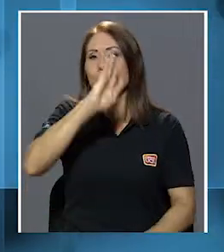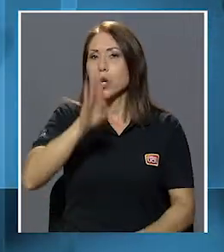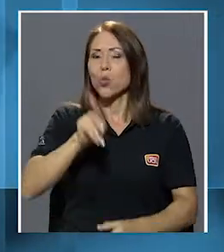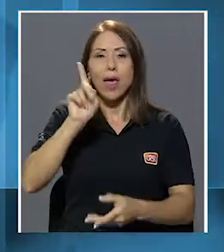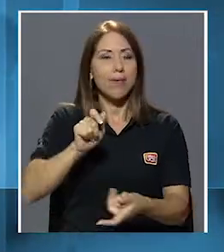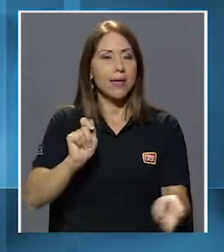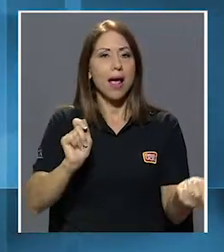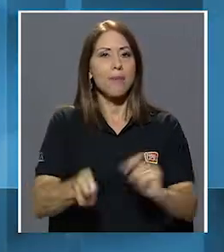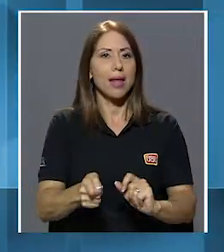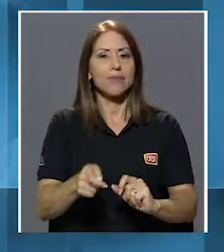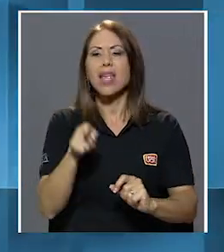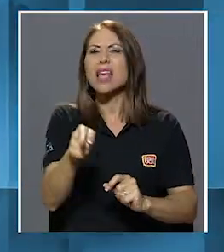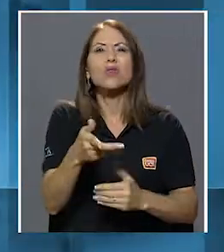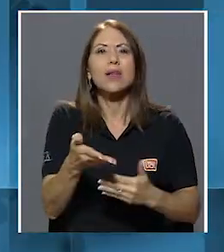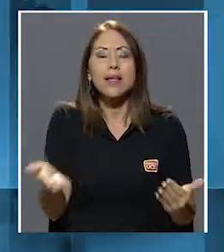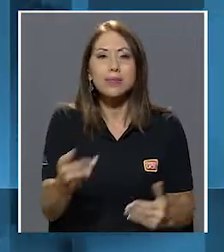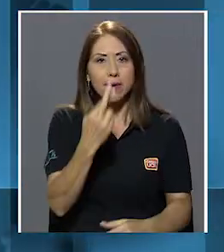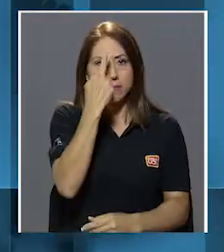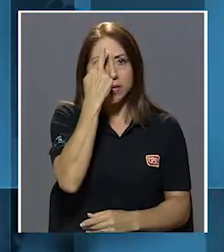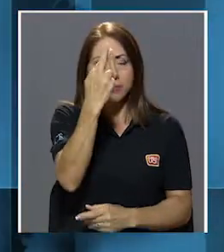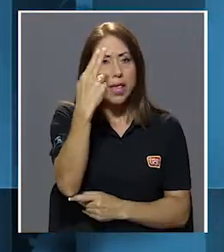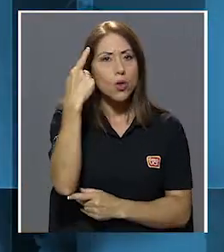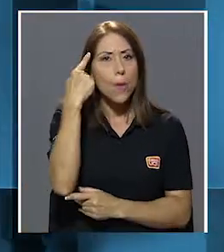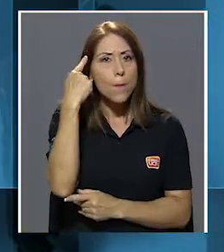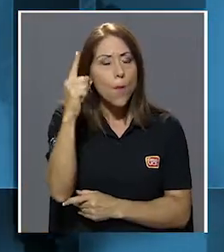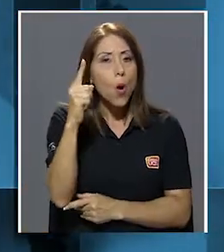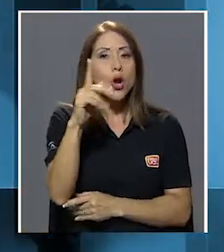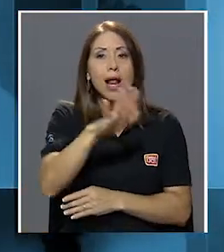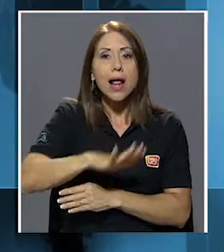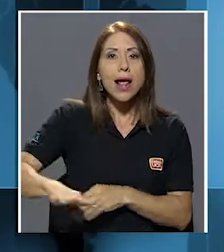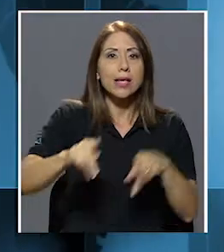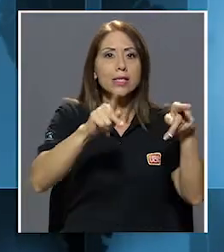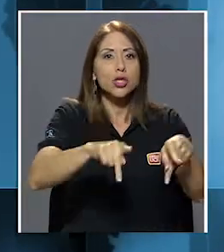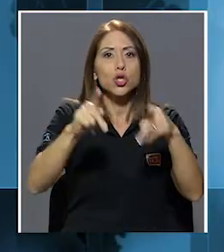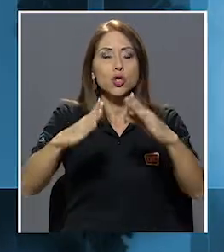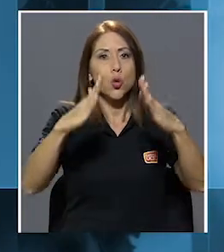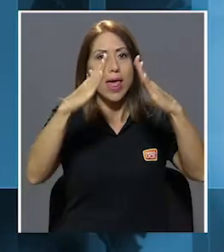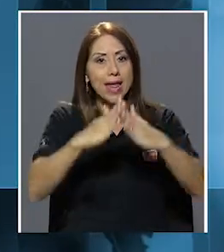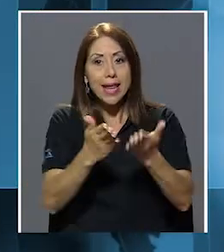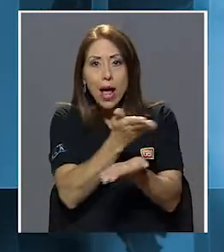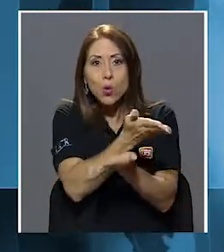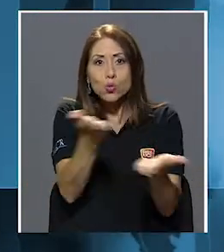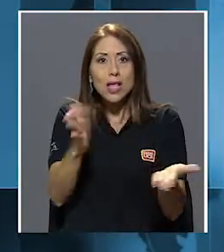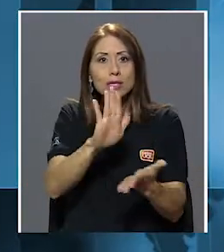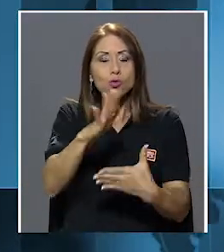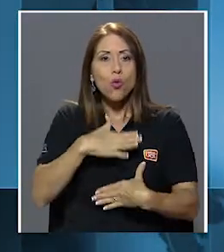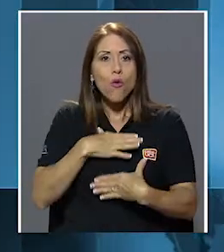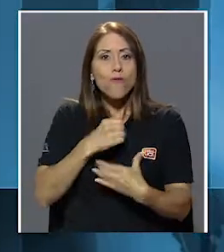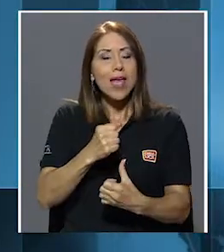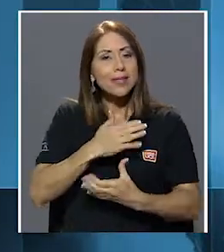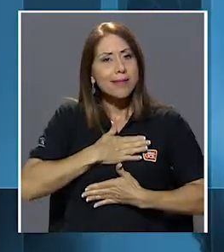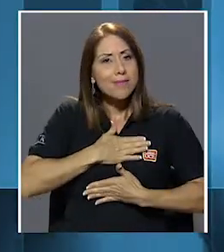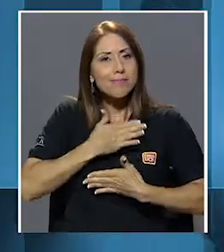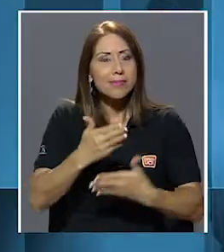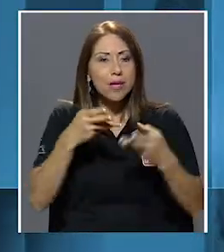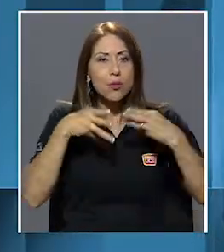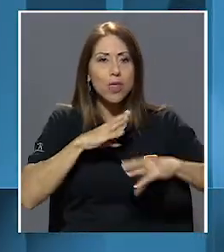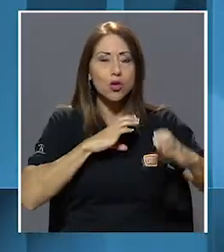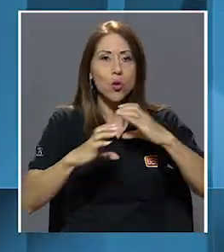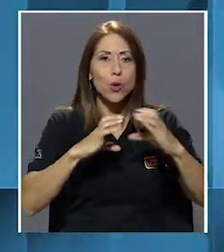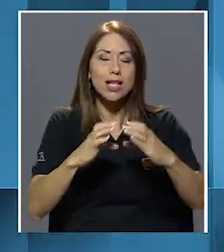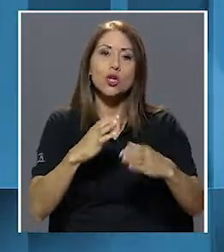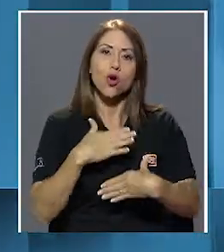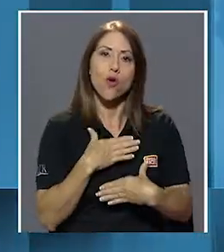nunca debe cambiar. Y ese algo es el respeto por una ciudadanía que deposita su confianza en los medios de